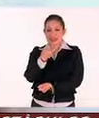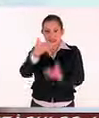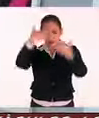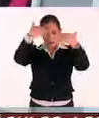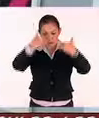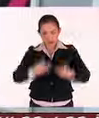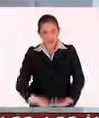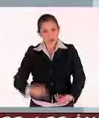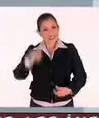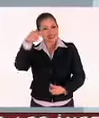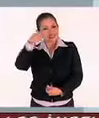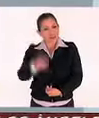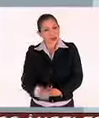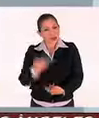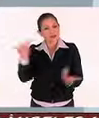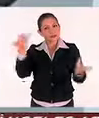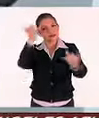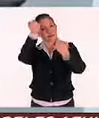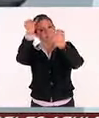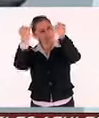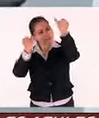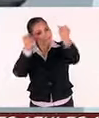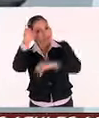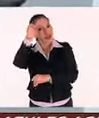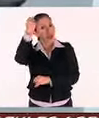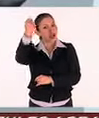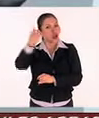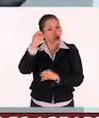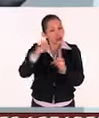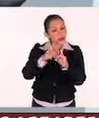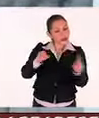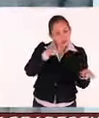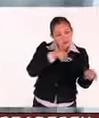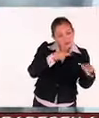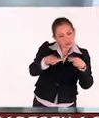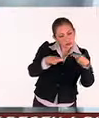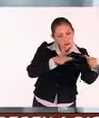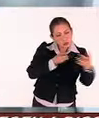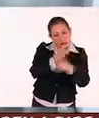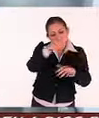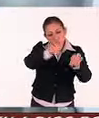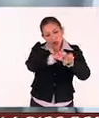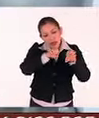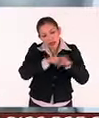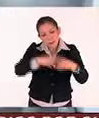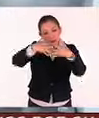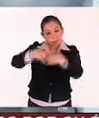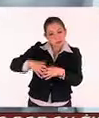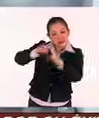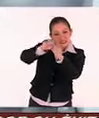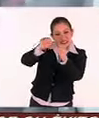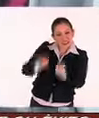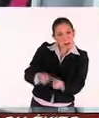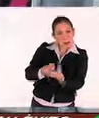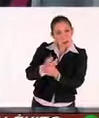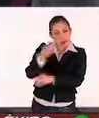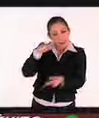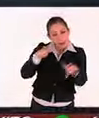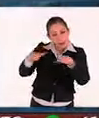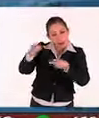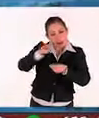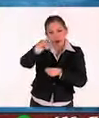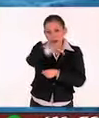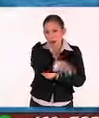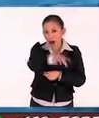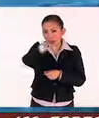dedicado a la creación de tecnología, el desarrollo de nuevos equipos, de nuevos sistemas en las